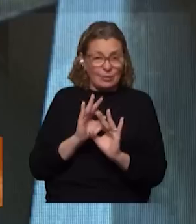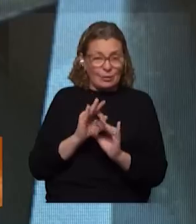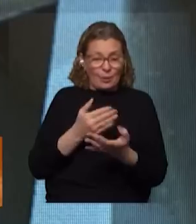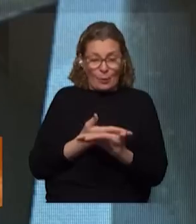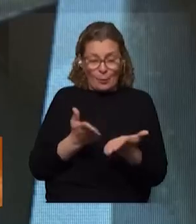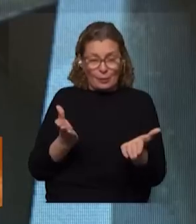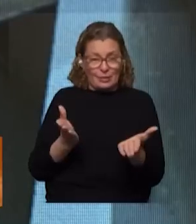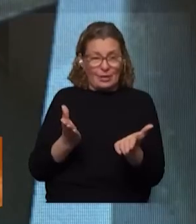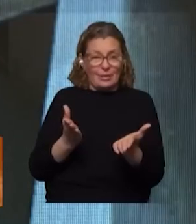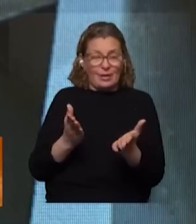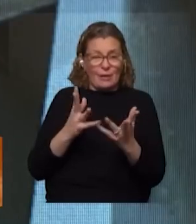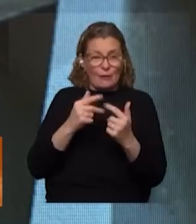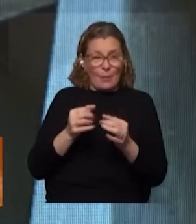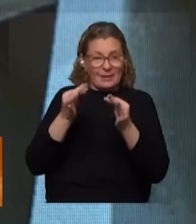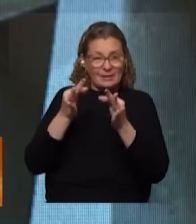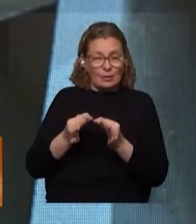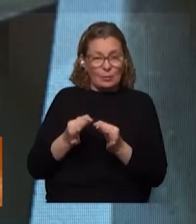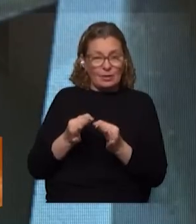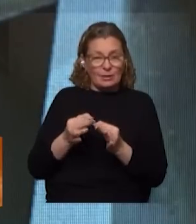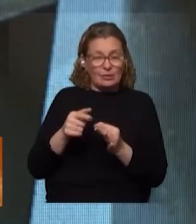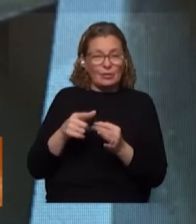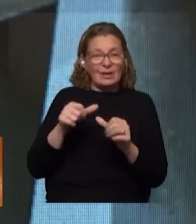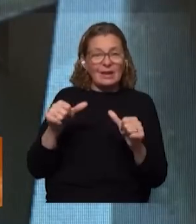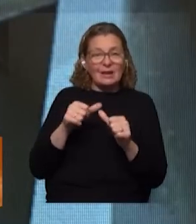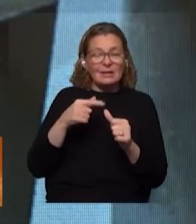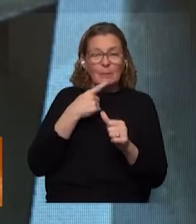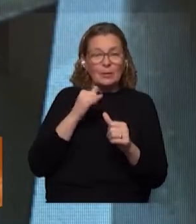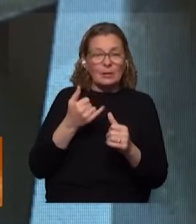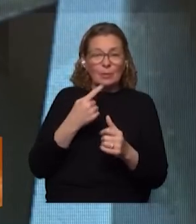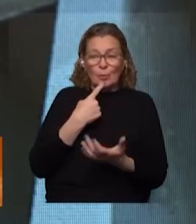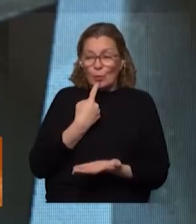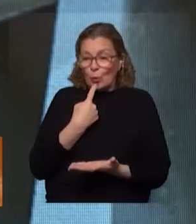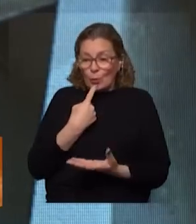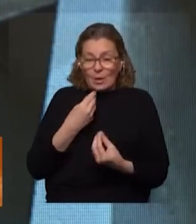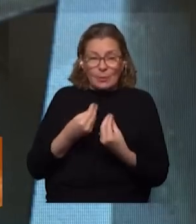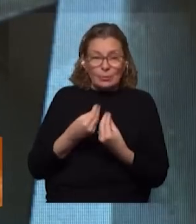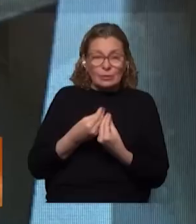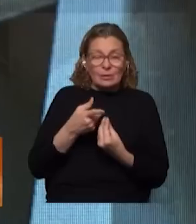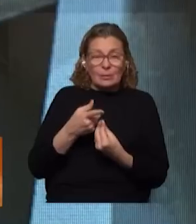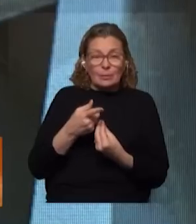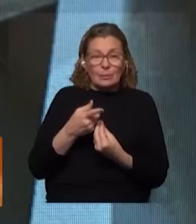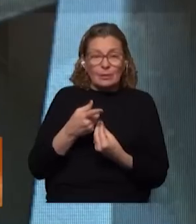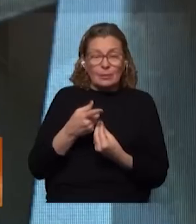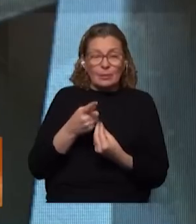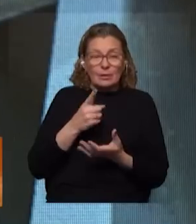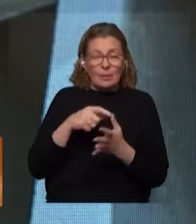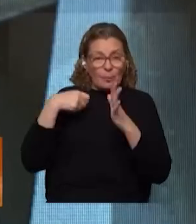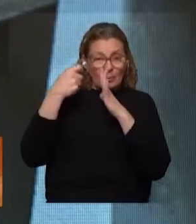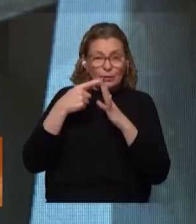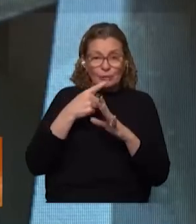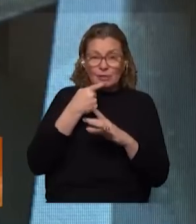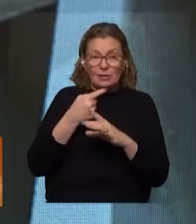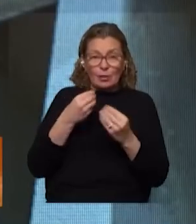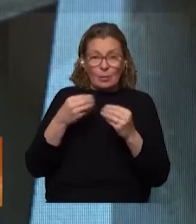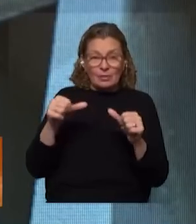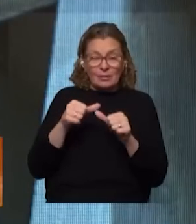en marcha de forma segura y eso genera incertidumbre a ti si te ponen aquí a dirigir el programa y no te dicen cómo se